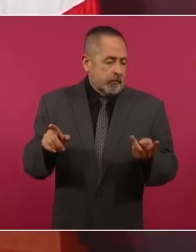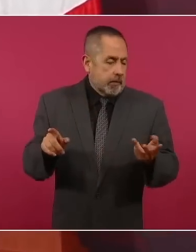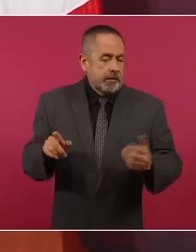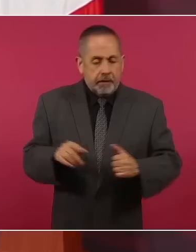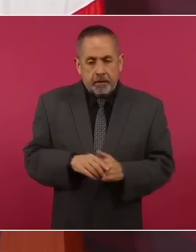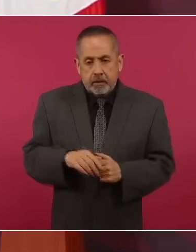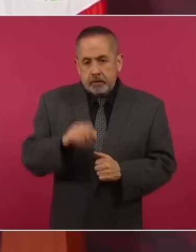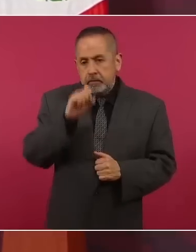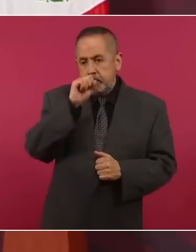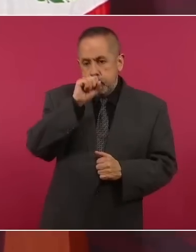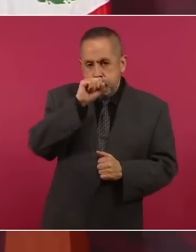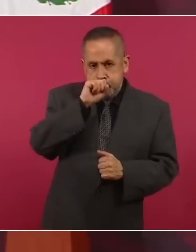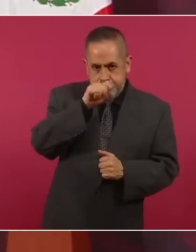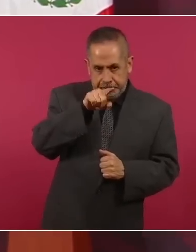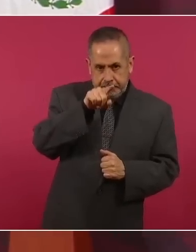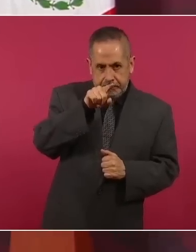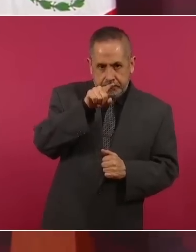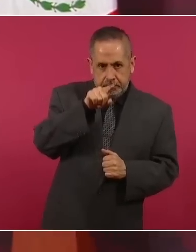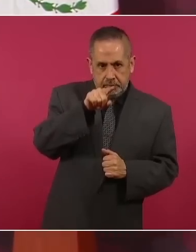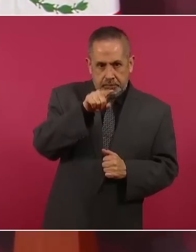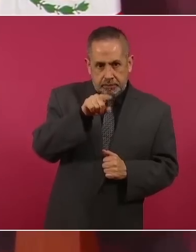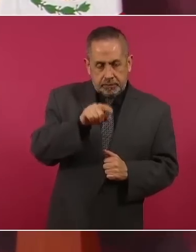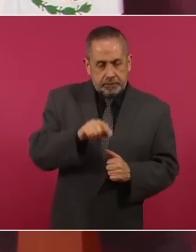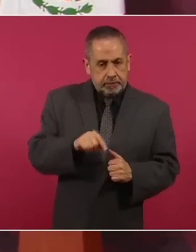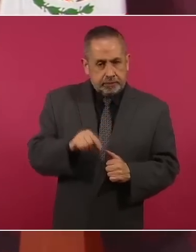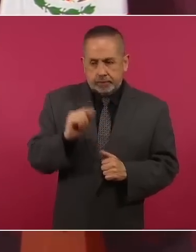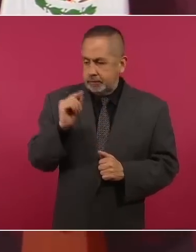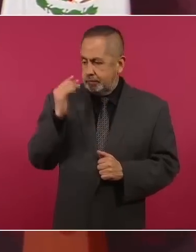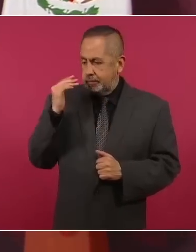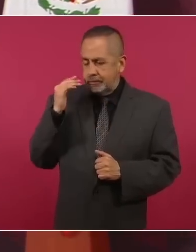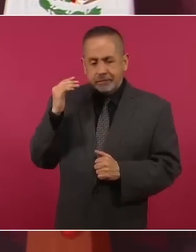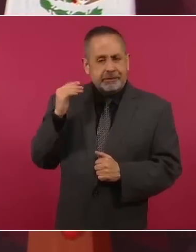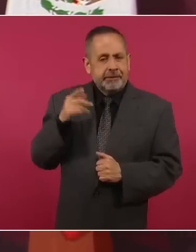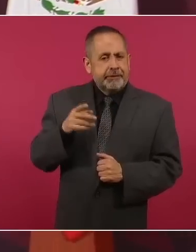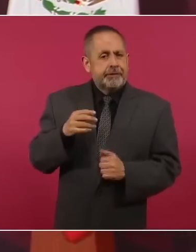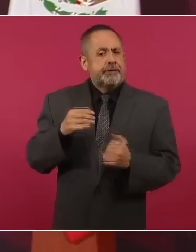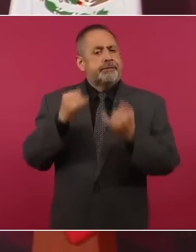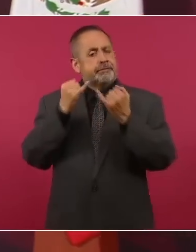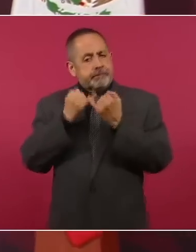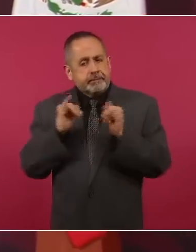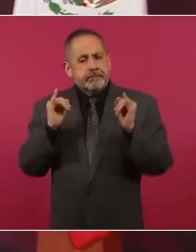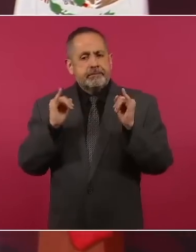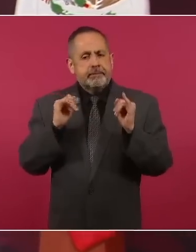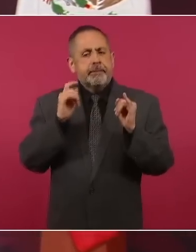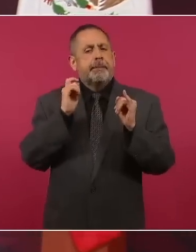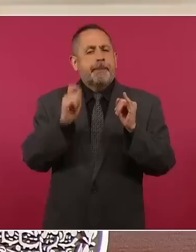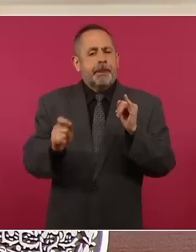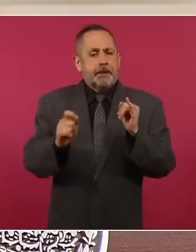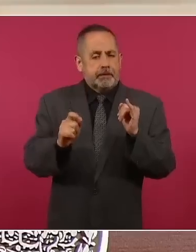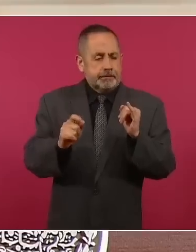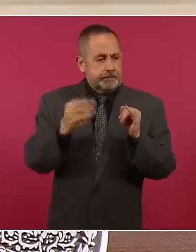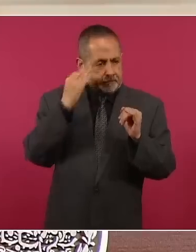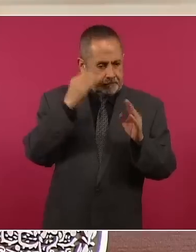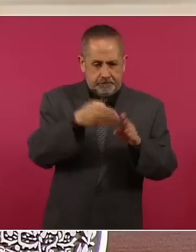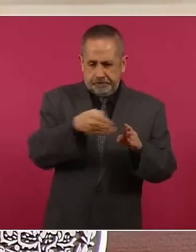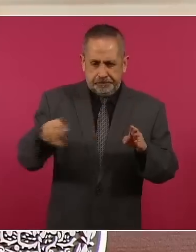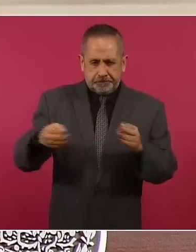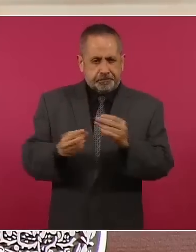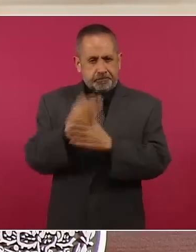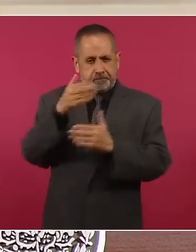e inauguramos como nueva etapa en